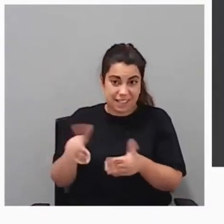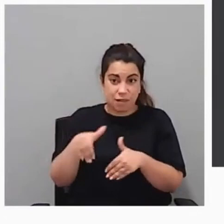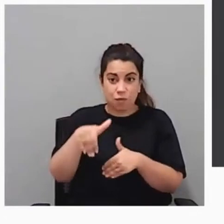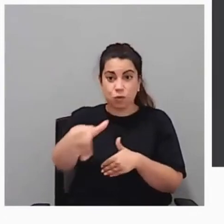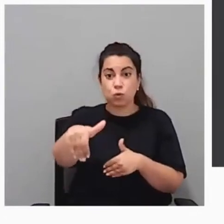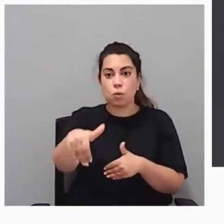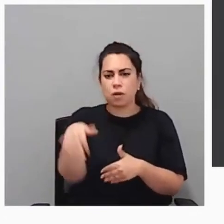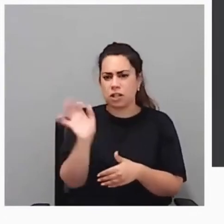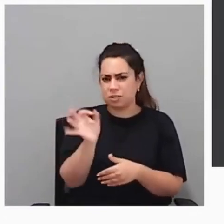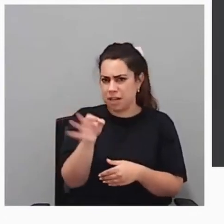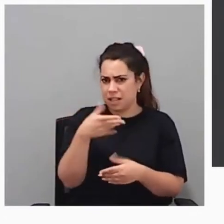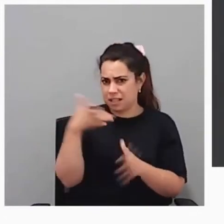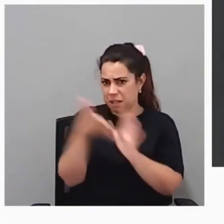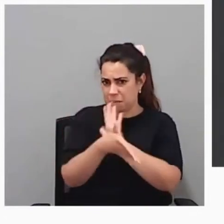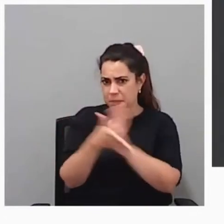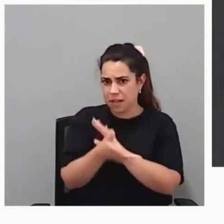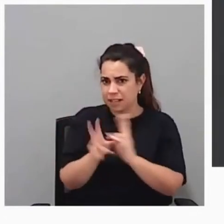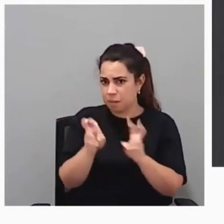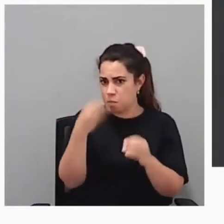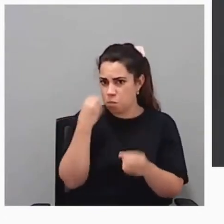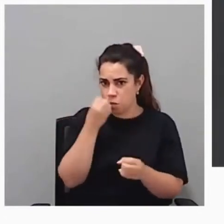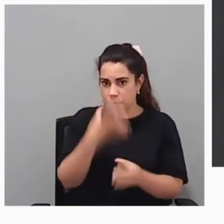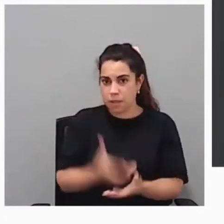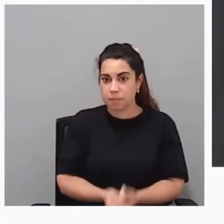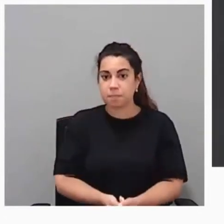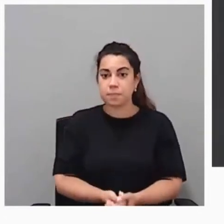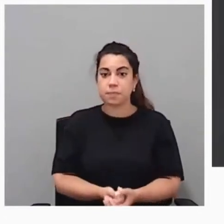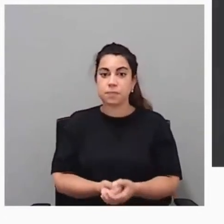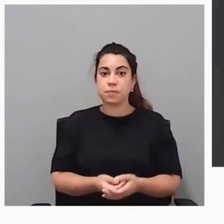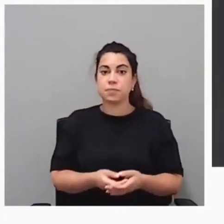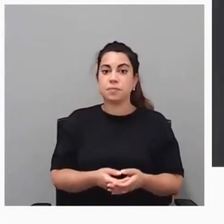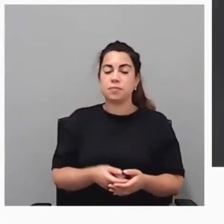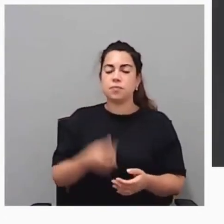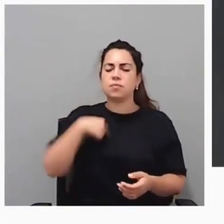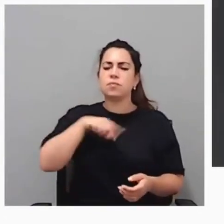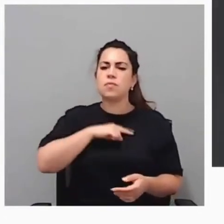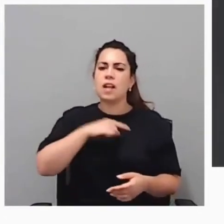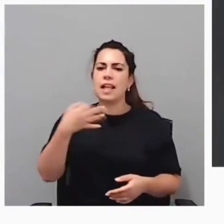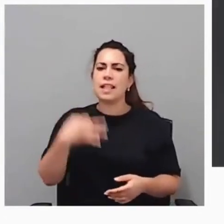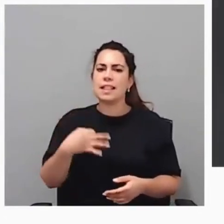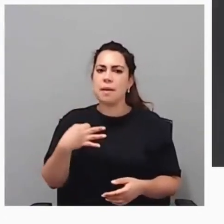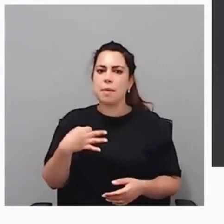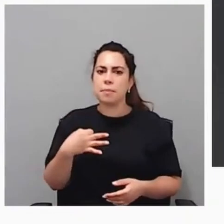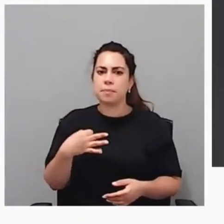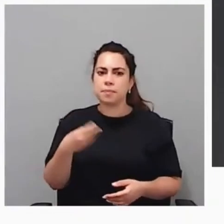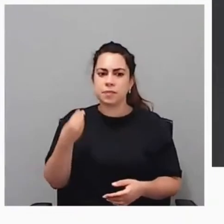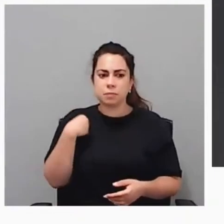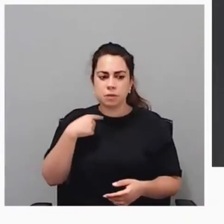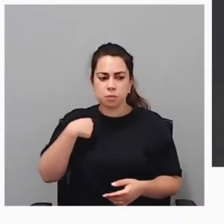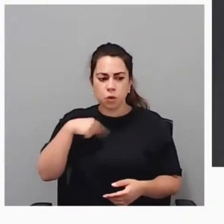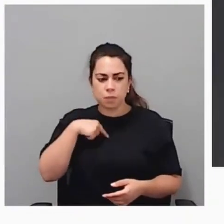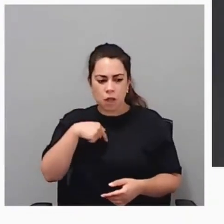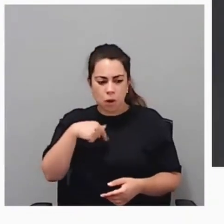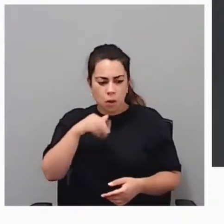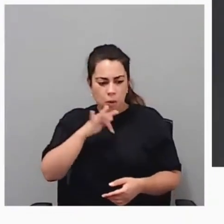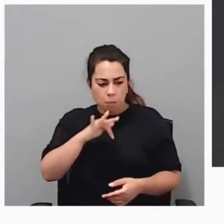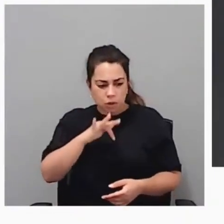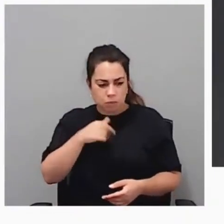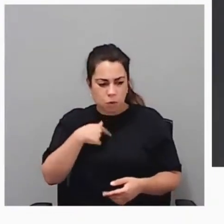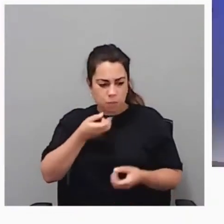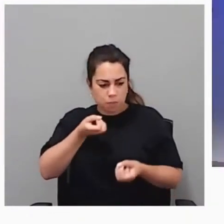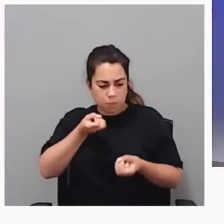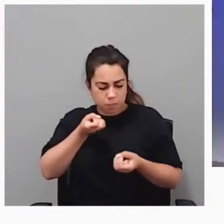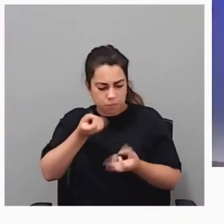esto. Al fin y al cabo tenemos que dar nuestro mejor de nuestras posibilidades sabiendo que nunca vamos a haber